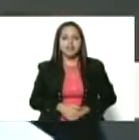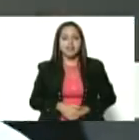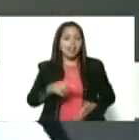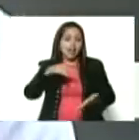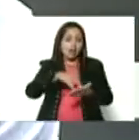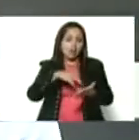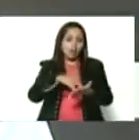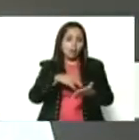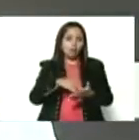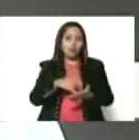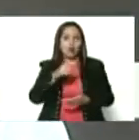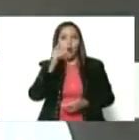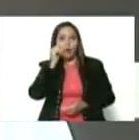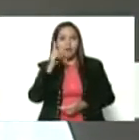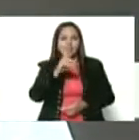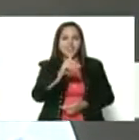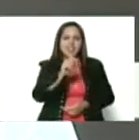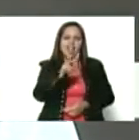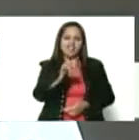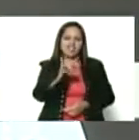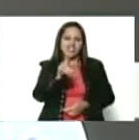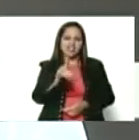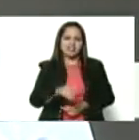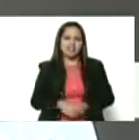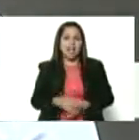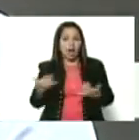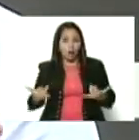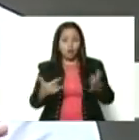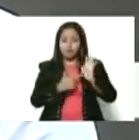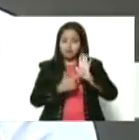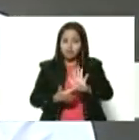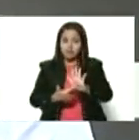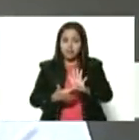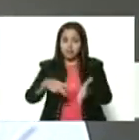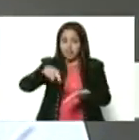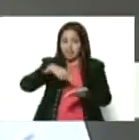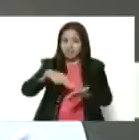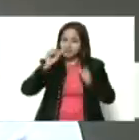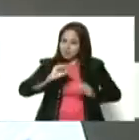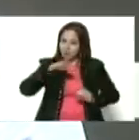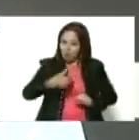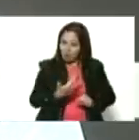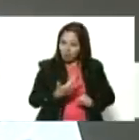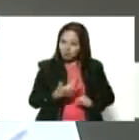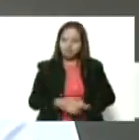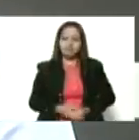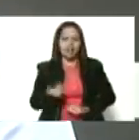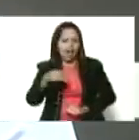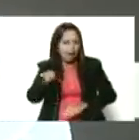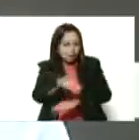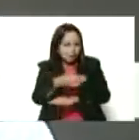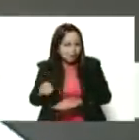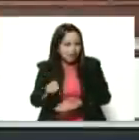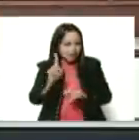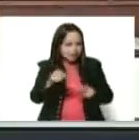Morales. Bienvenido. Nos va a bailar ahora. Sí se puede. Trajeron la música.